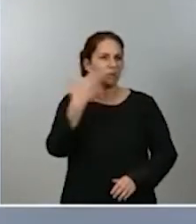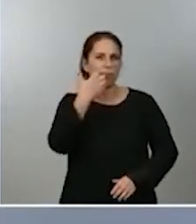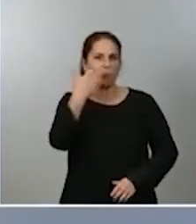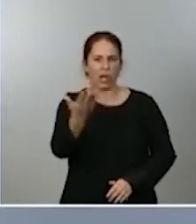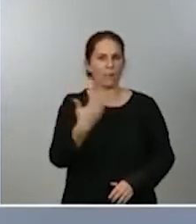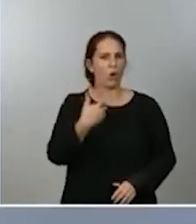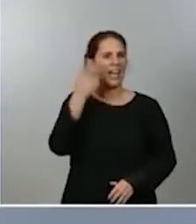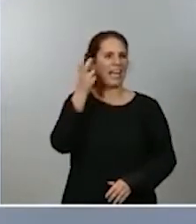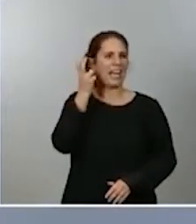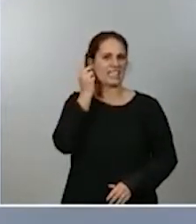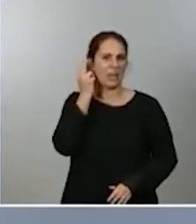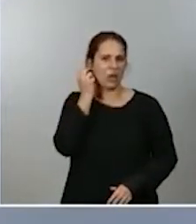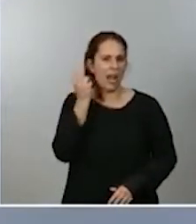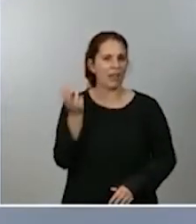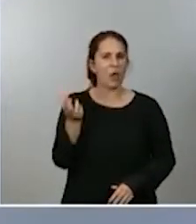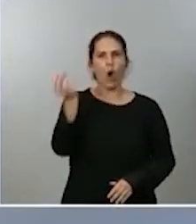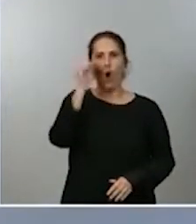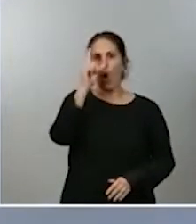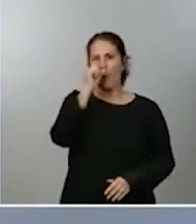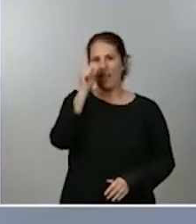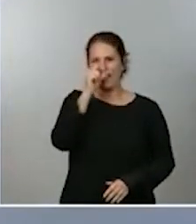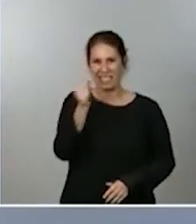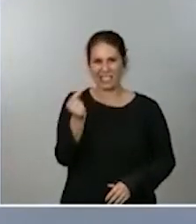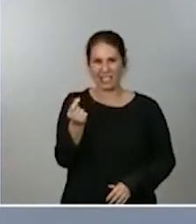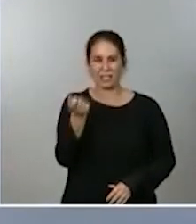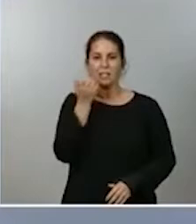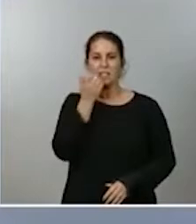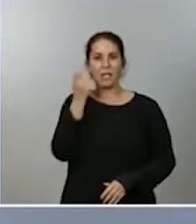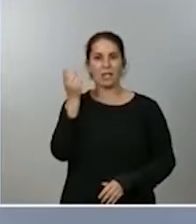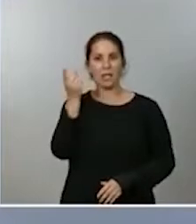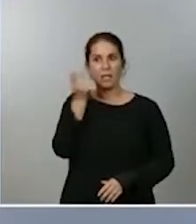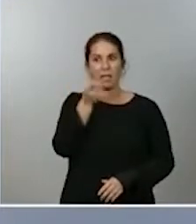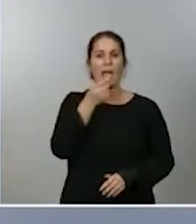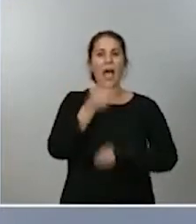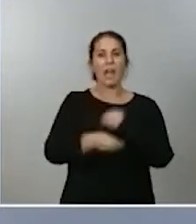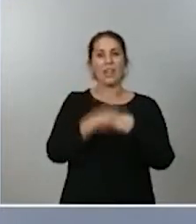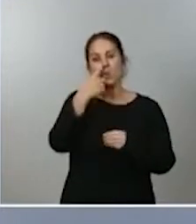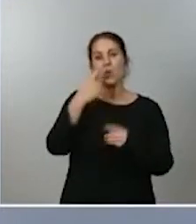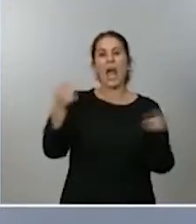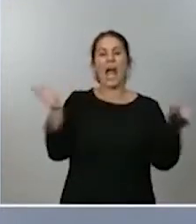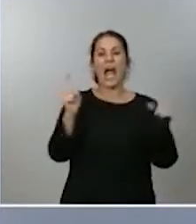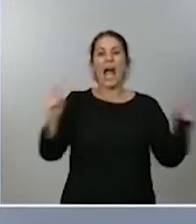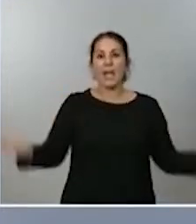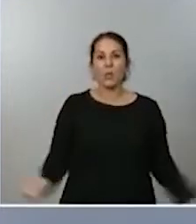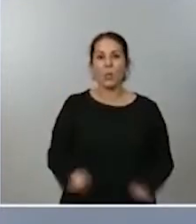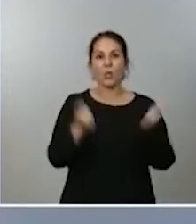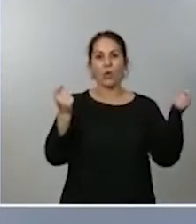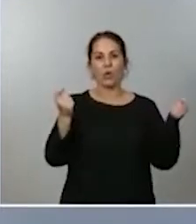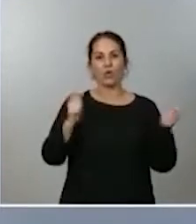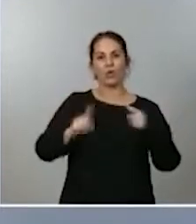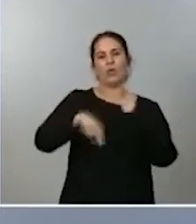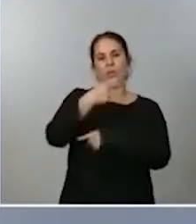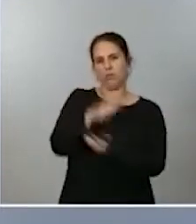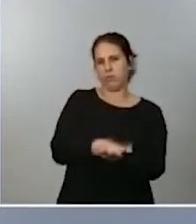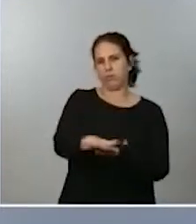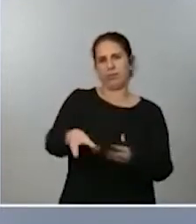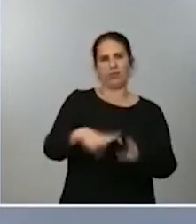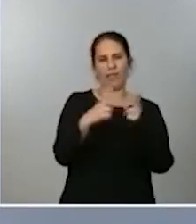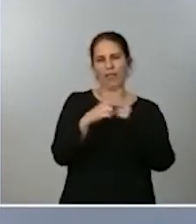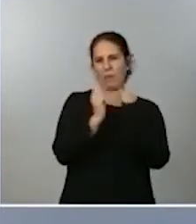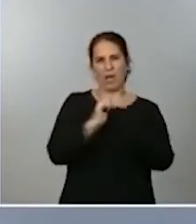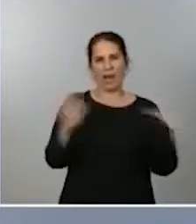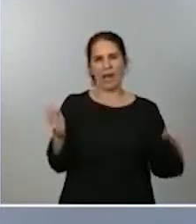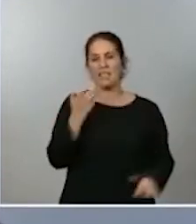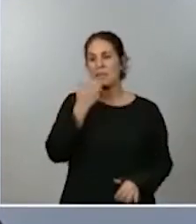o Messi hacen algún tipo de anuncio pues es evidente que tiene una implicación social clara cuando lo hace alguien menos conocido